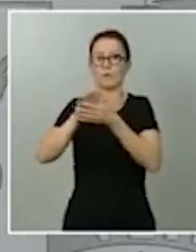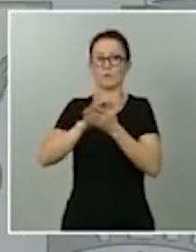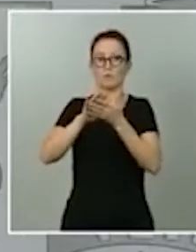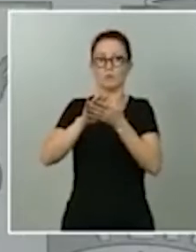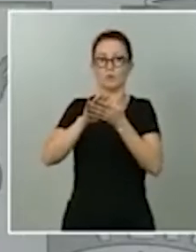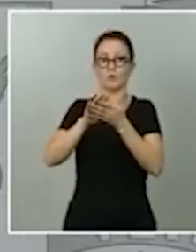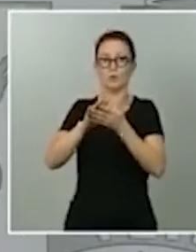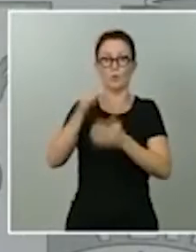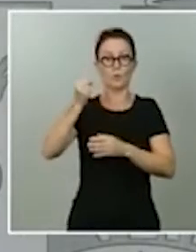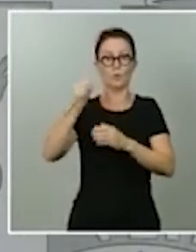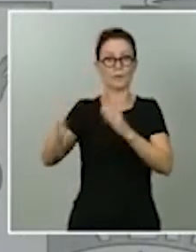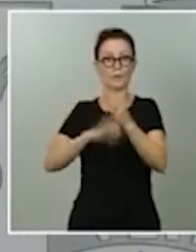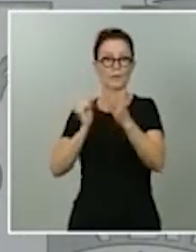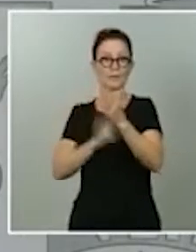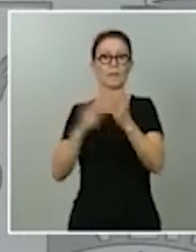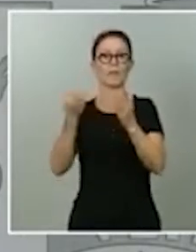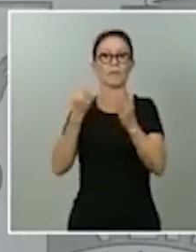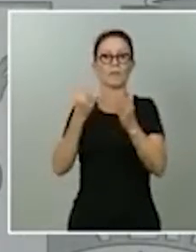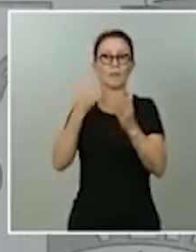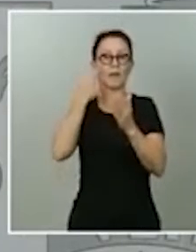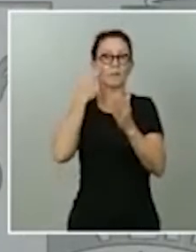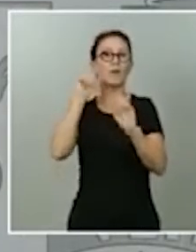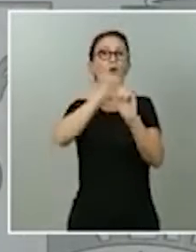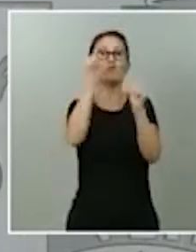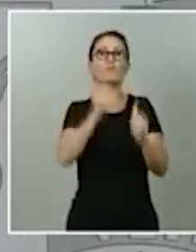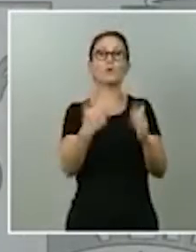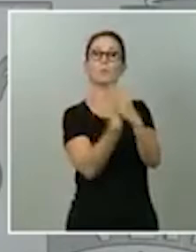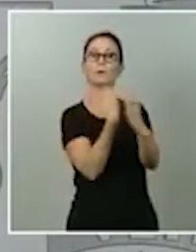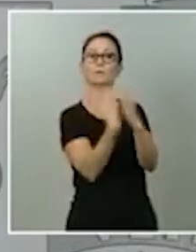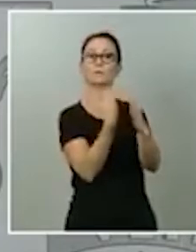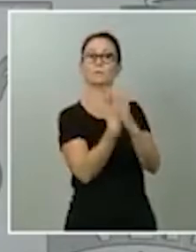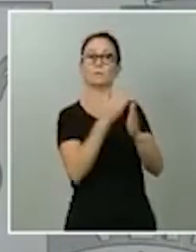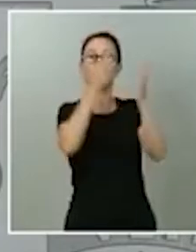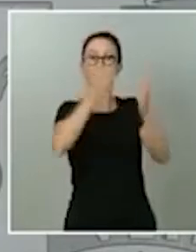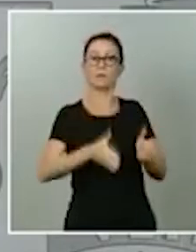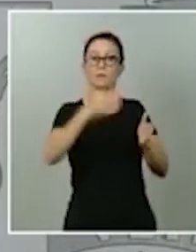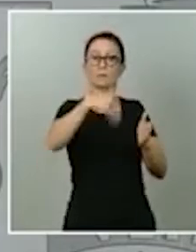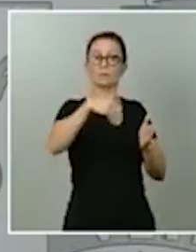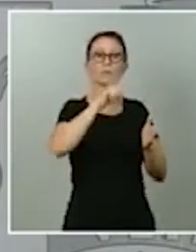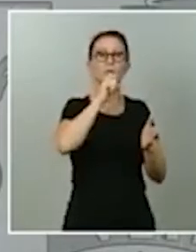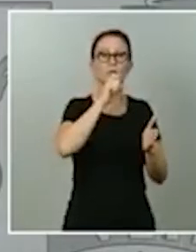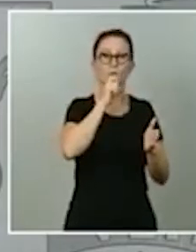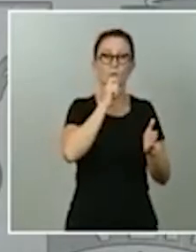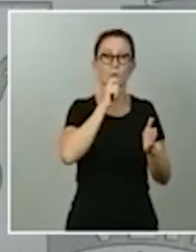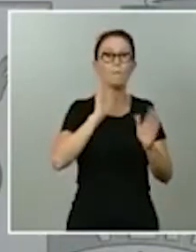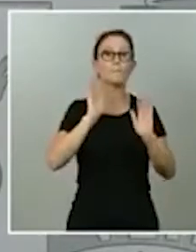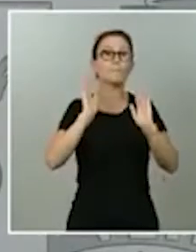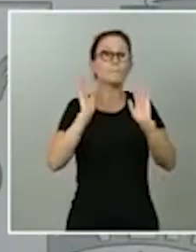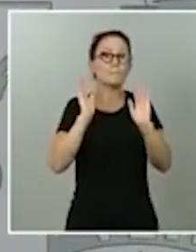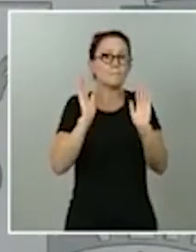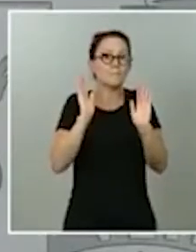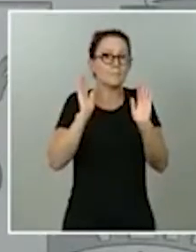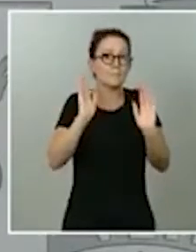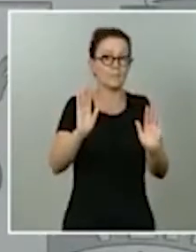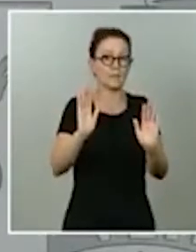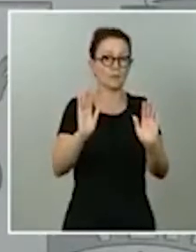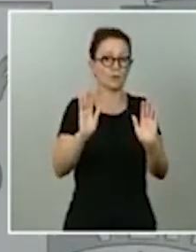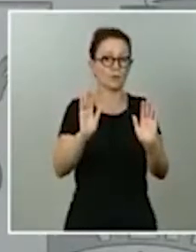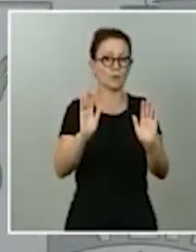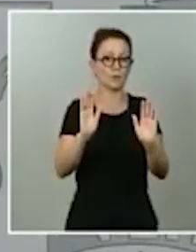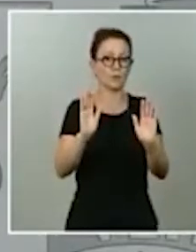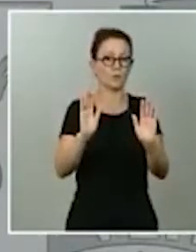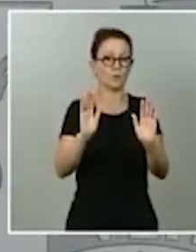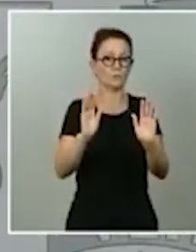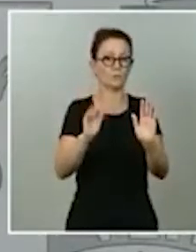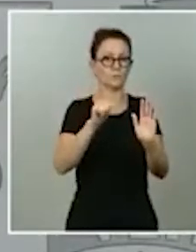que exponer las razones el presidente o presidente autonómico pero lo que es evidente es que esa capacidad se la vamos a reconocer y lo